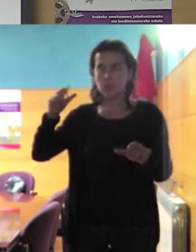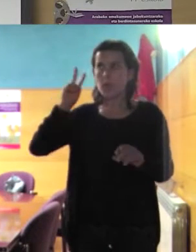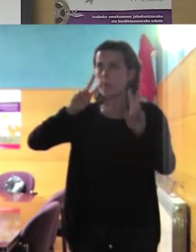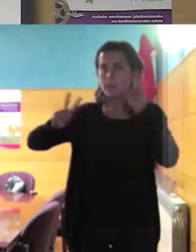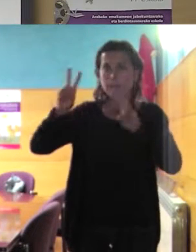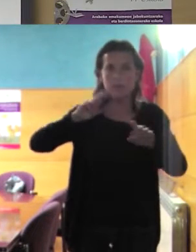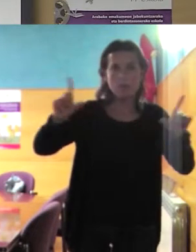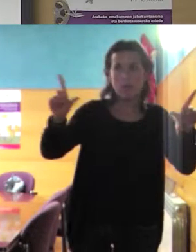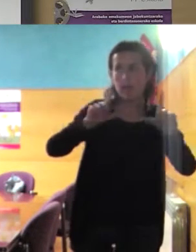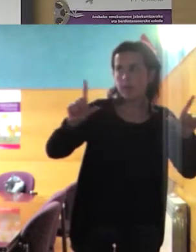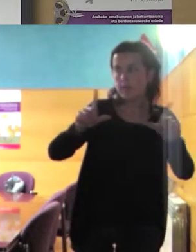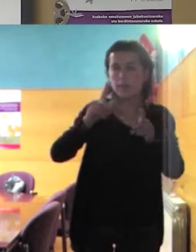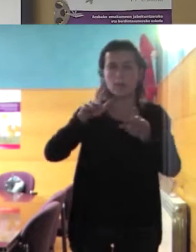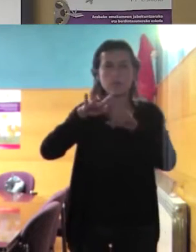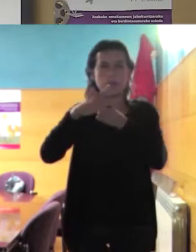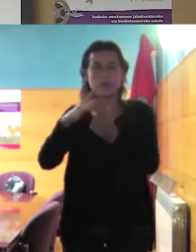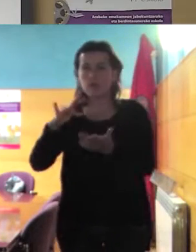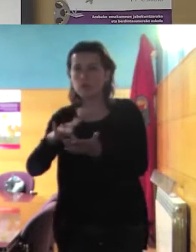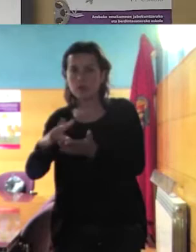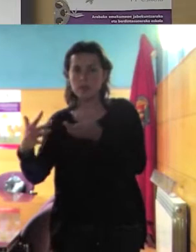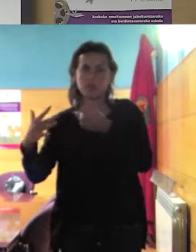la tele en miles de lugares ¿no?